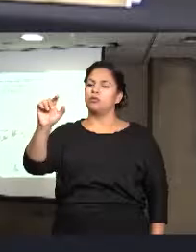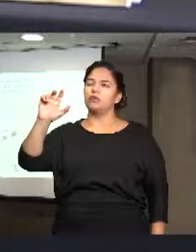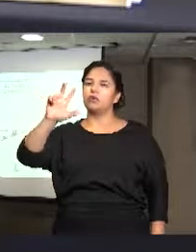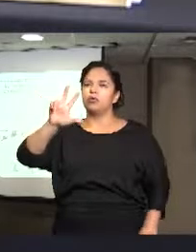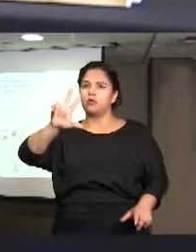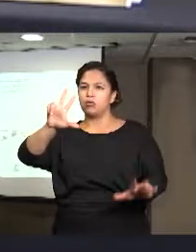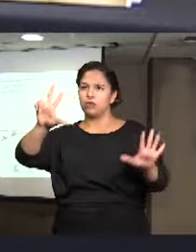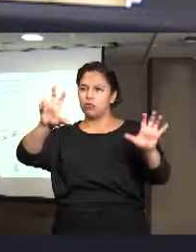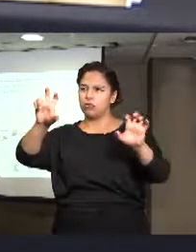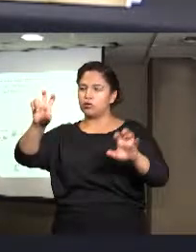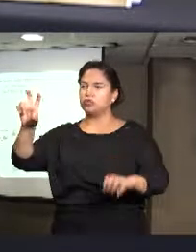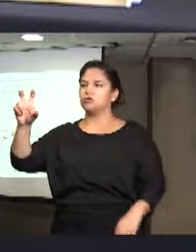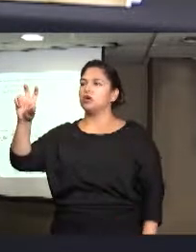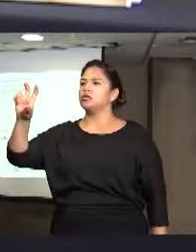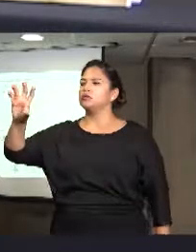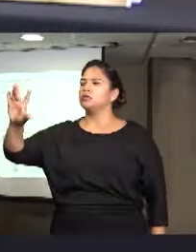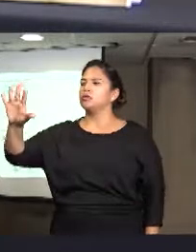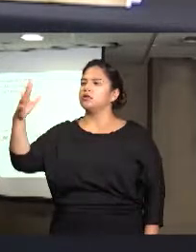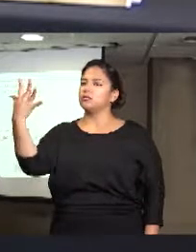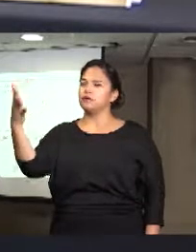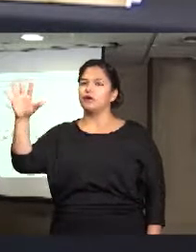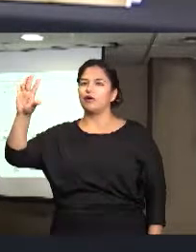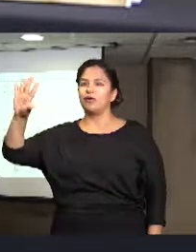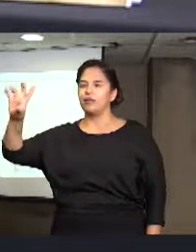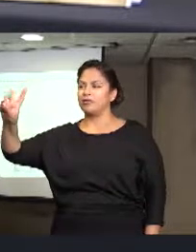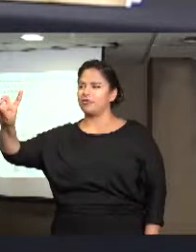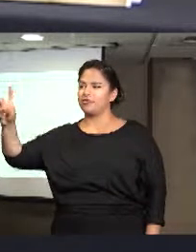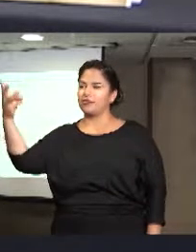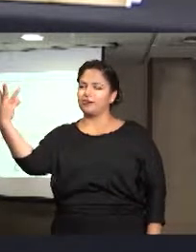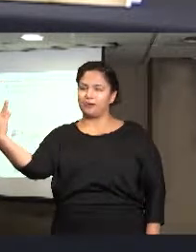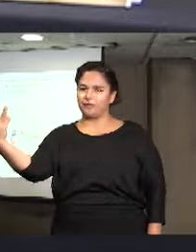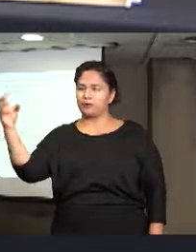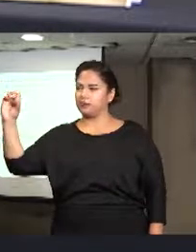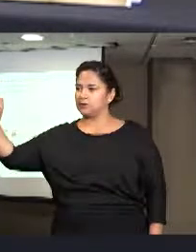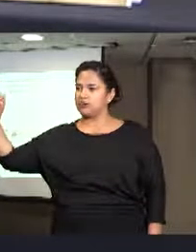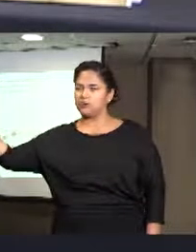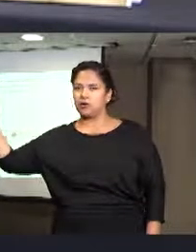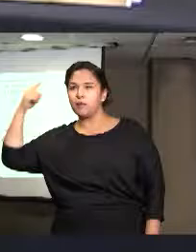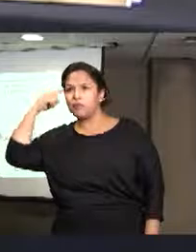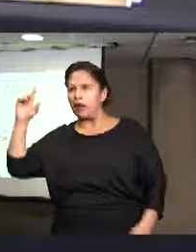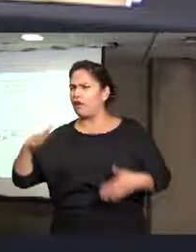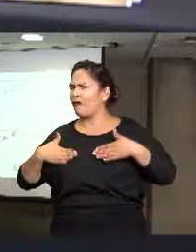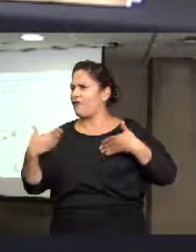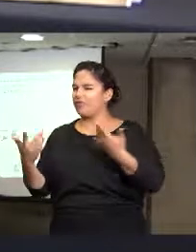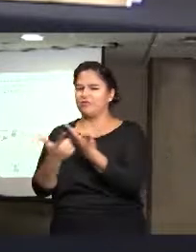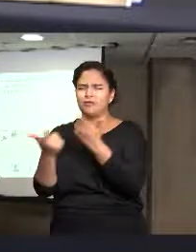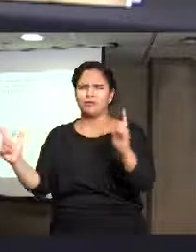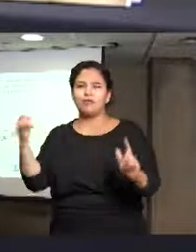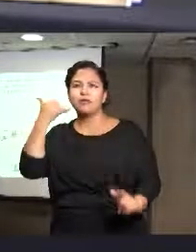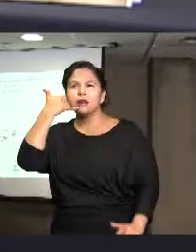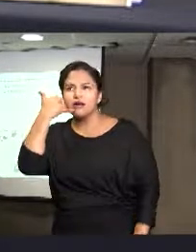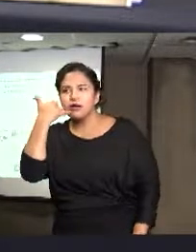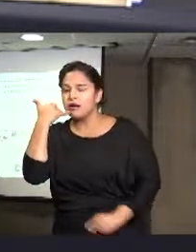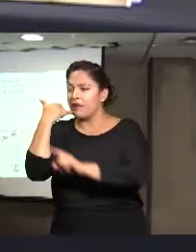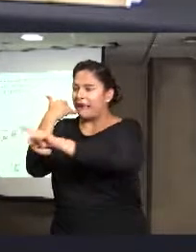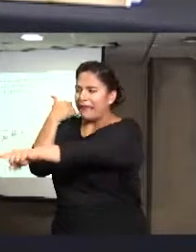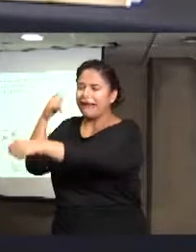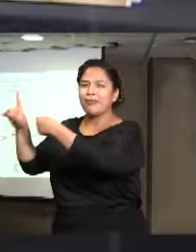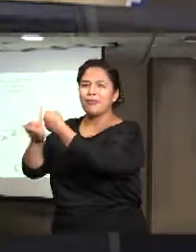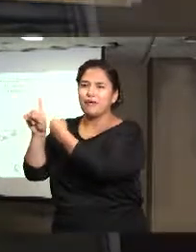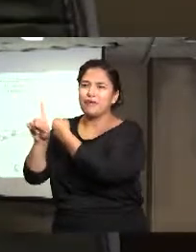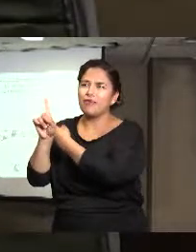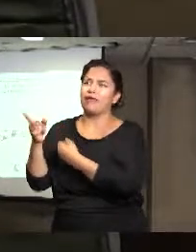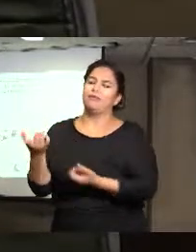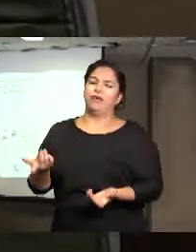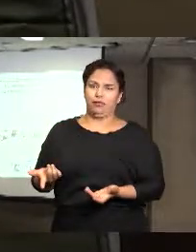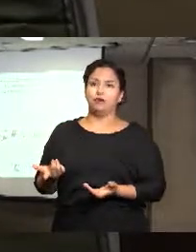000, donde tienen toda la confianza para pedir ayuda, para llamar, para hacer denuncias. Queremos que todos